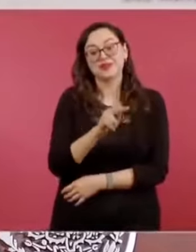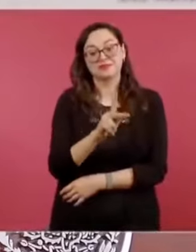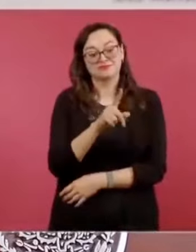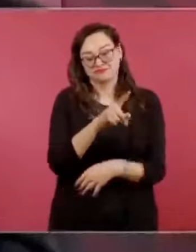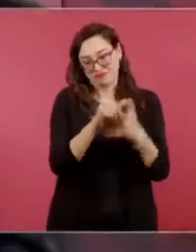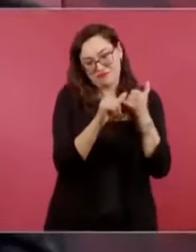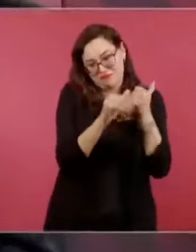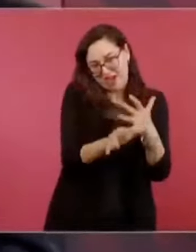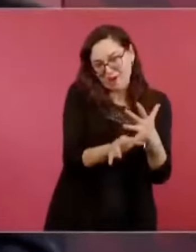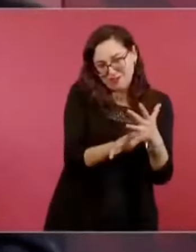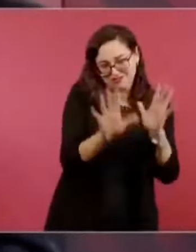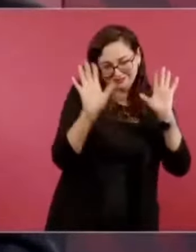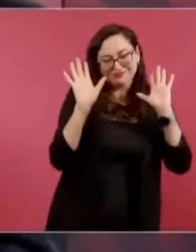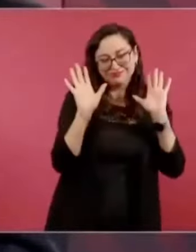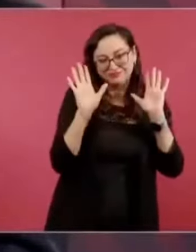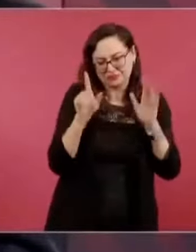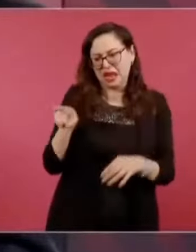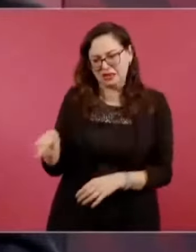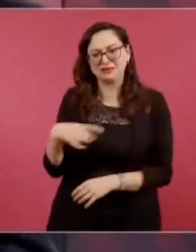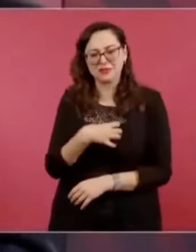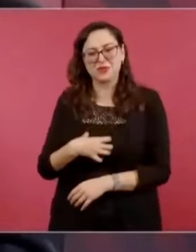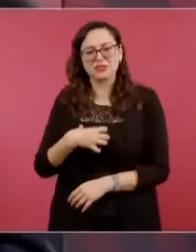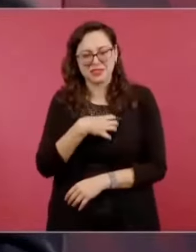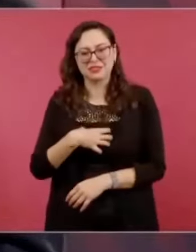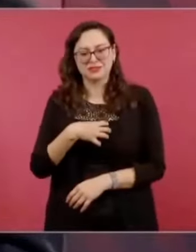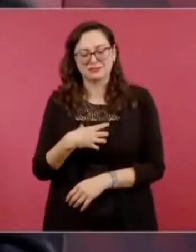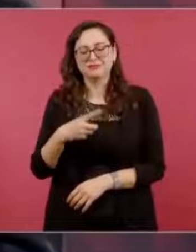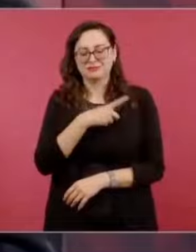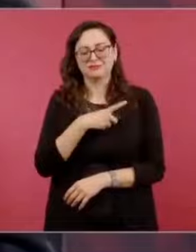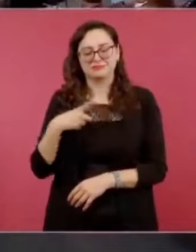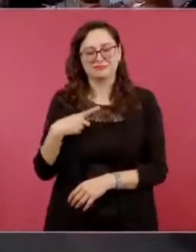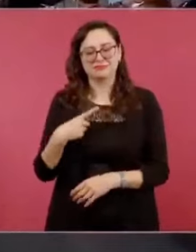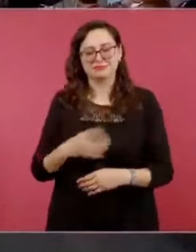contento, por eso.